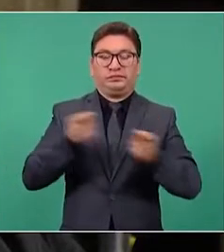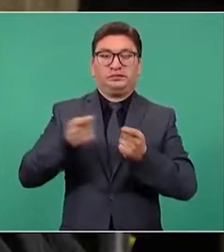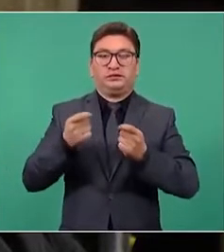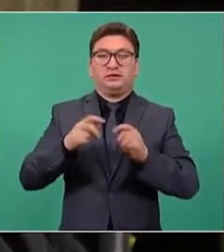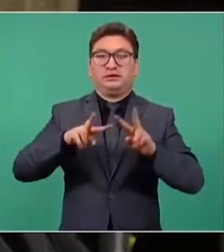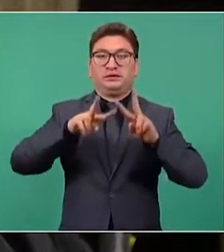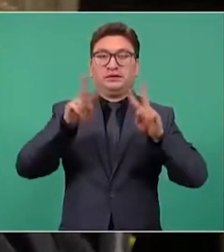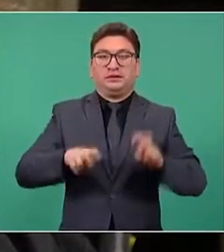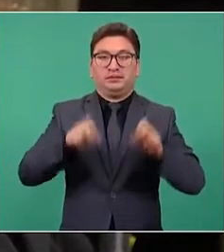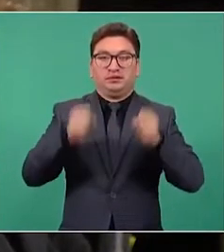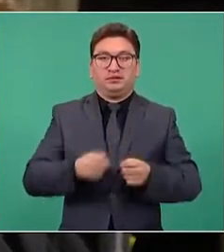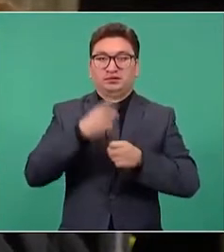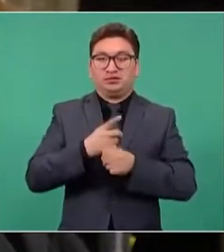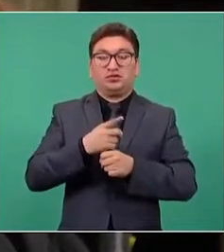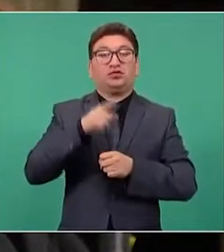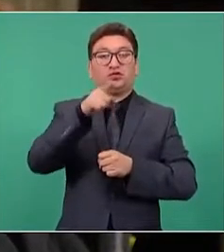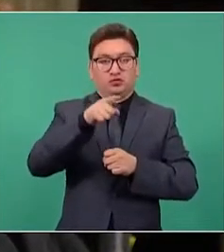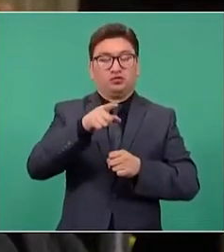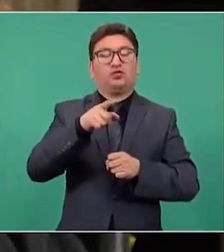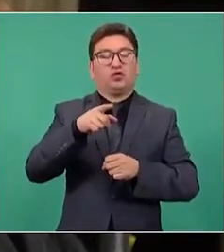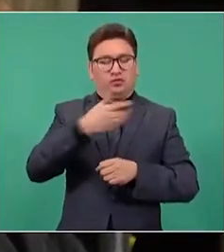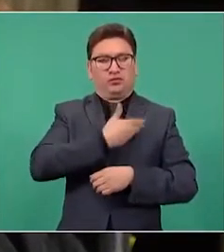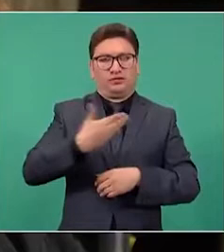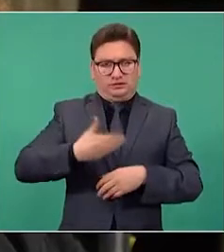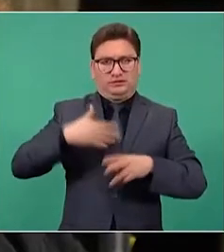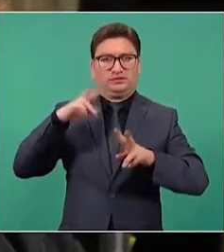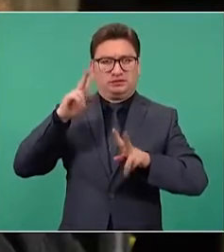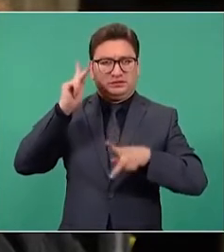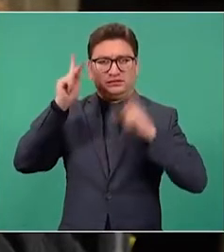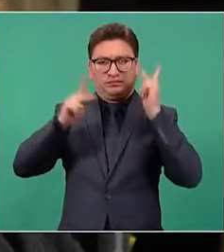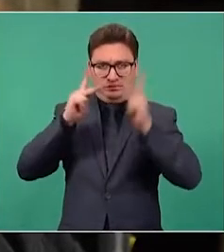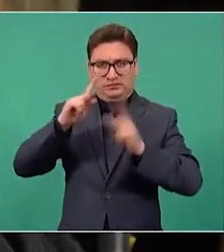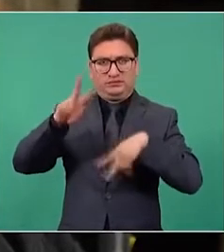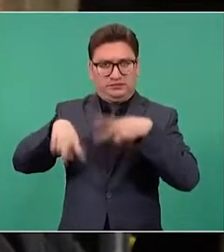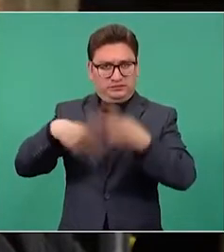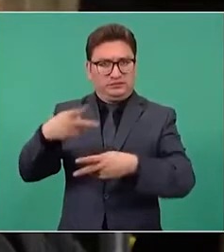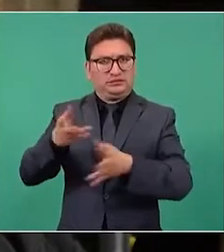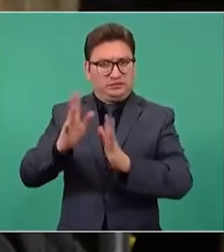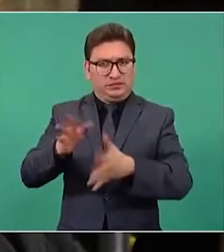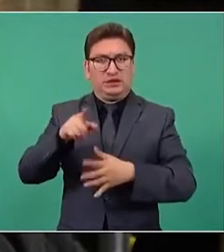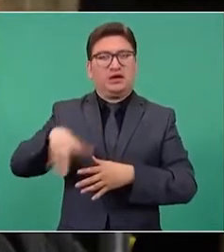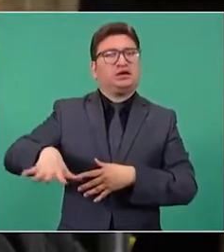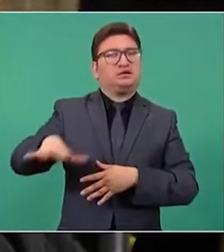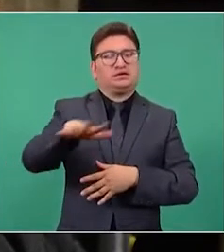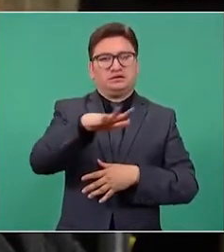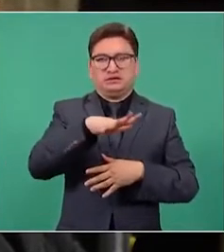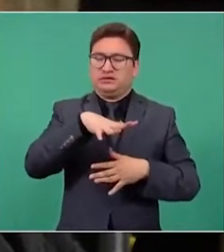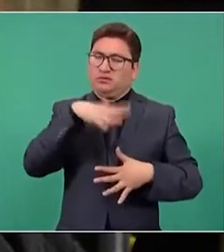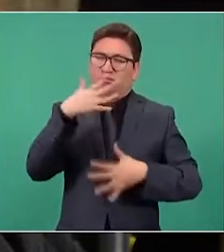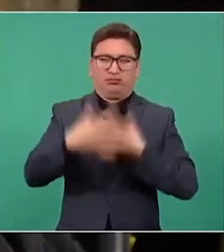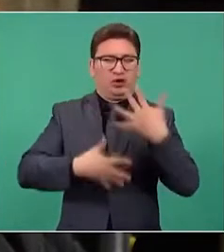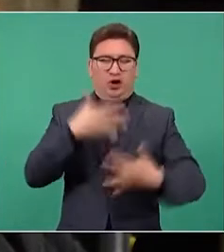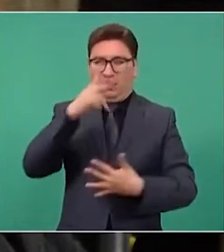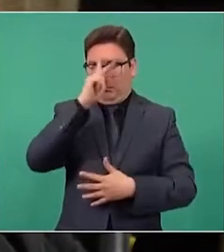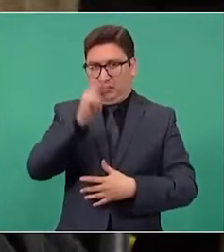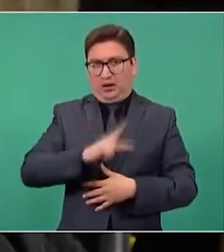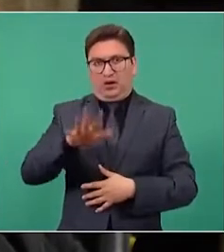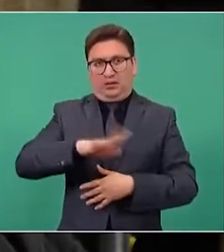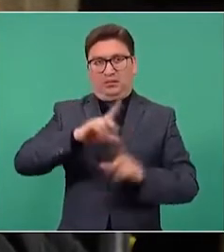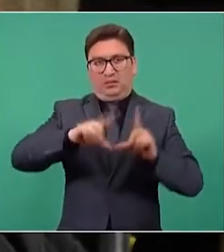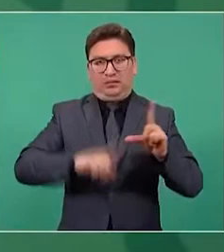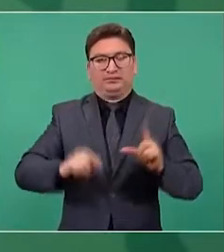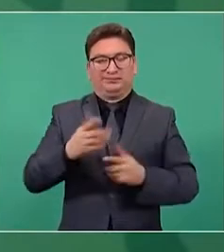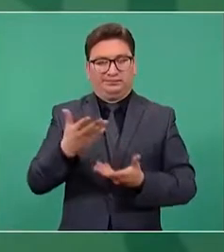tema de seguridad. Usted mismo ha visitado Jalisco como uno de los estados más violentos desafortunadamente en el país. Esa es mi pregunta, presidente,